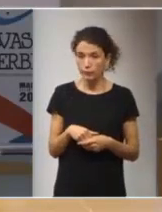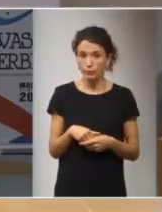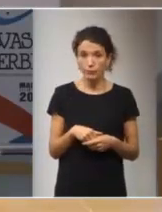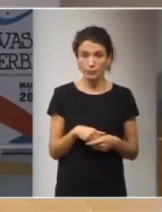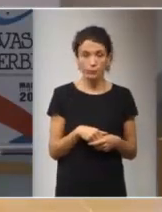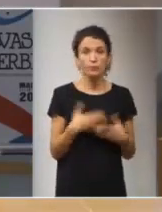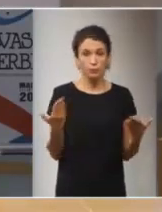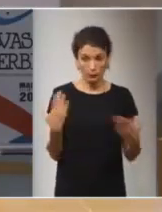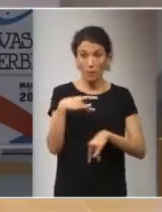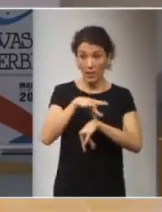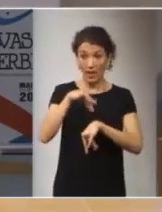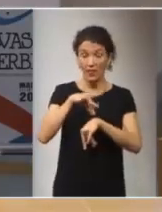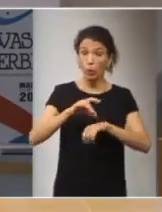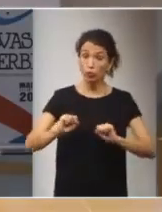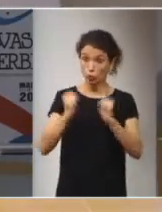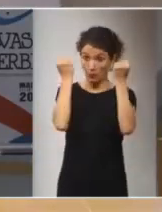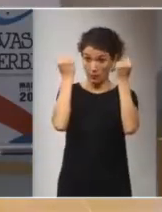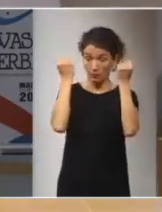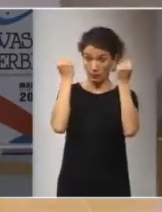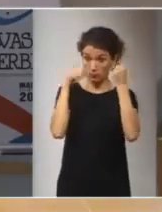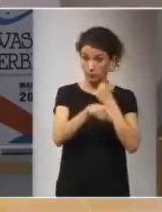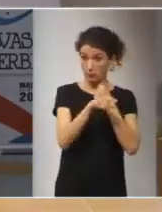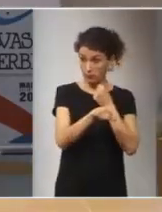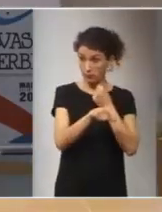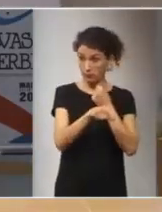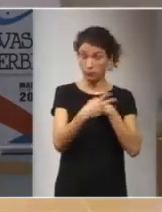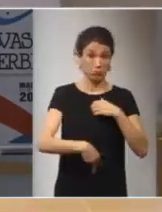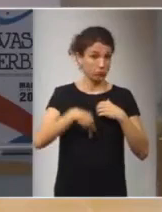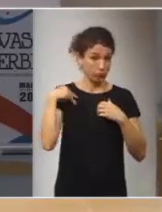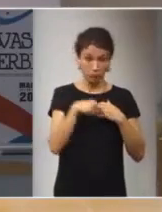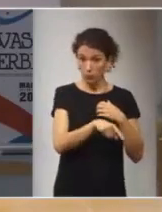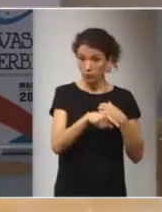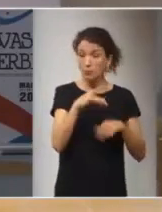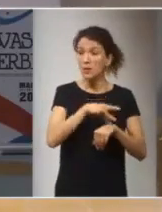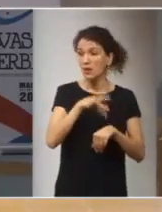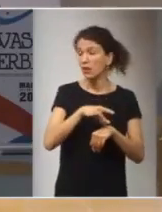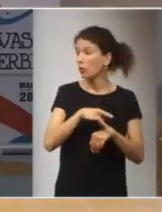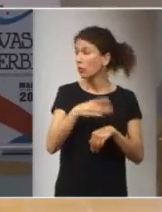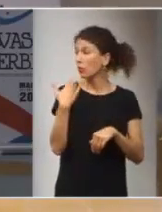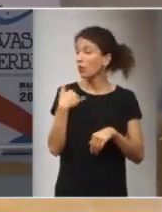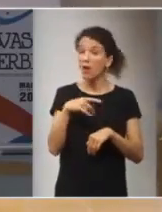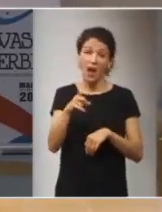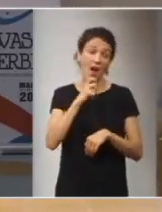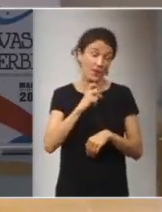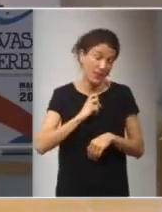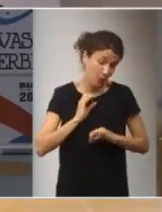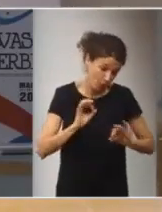los médicos que sobrevivan en general me distrajo la advertencia